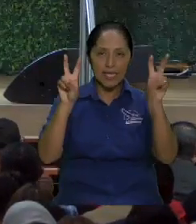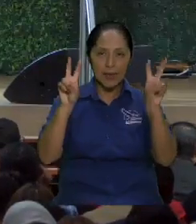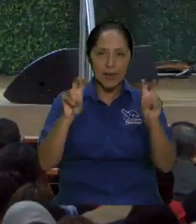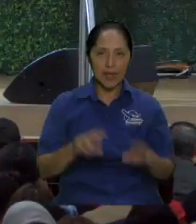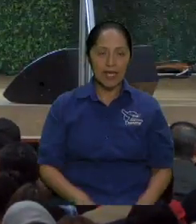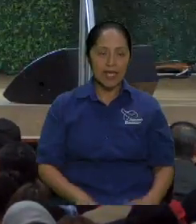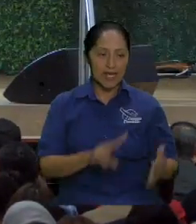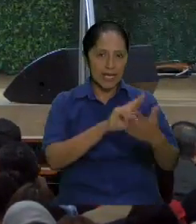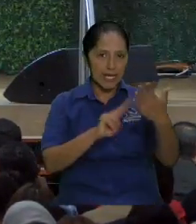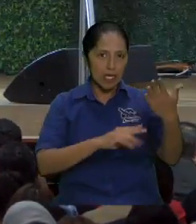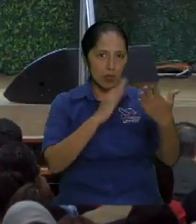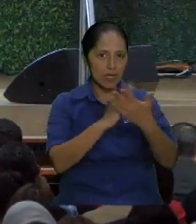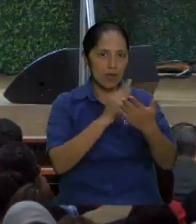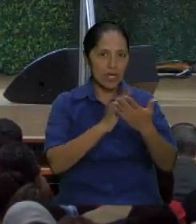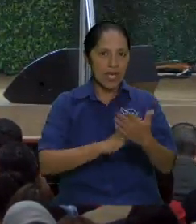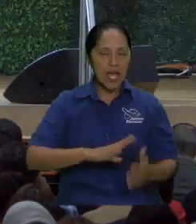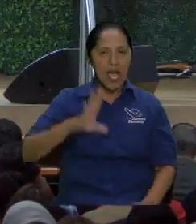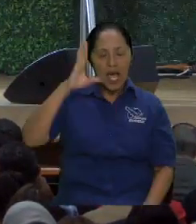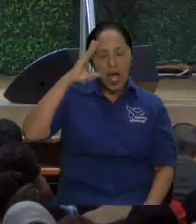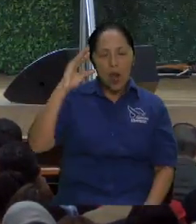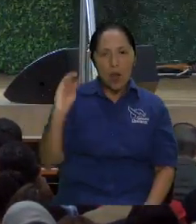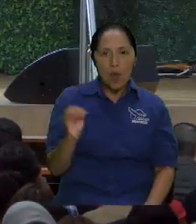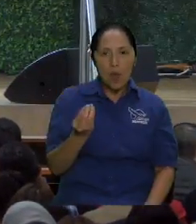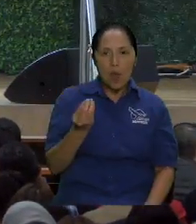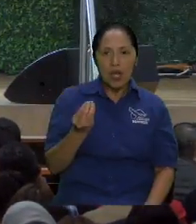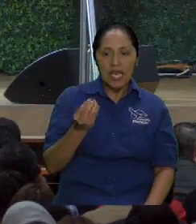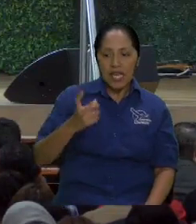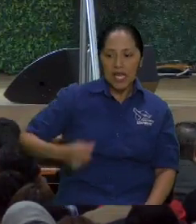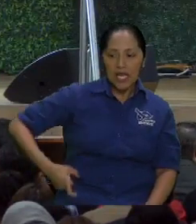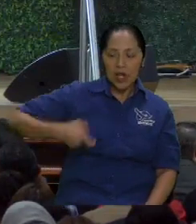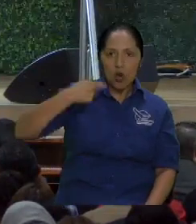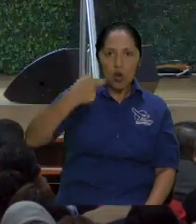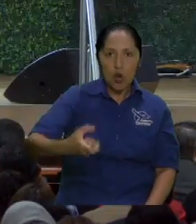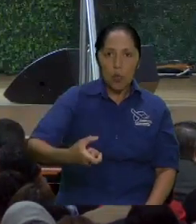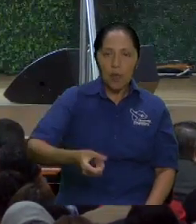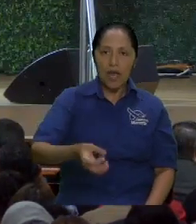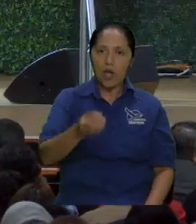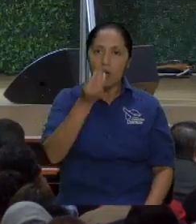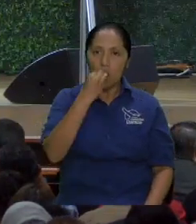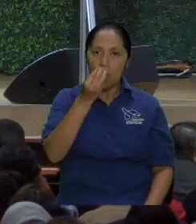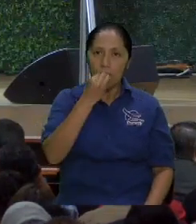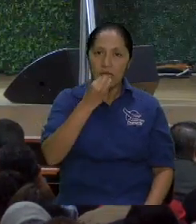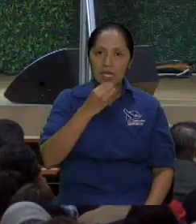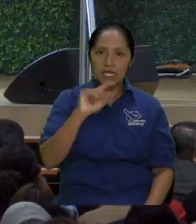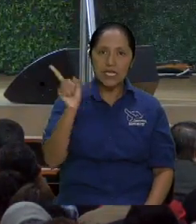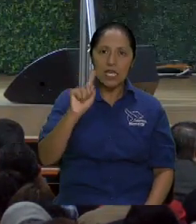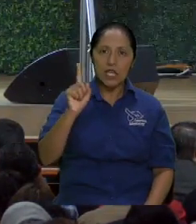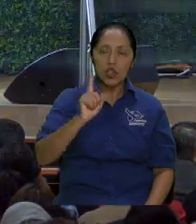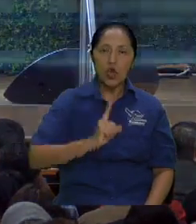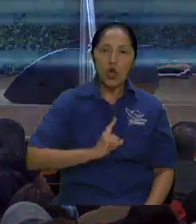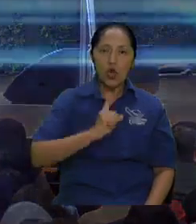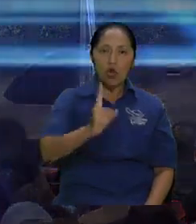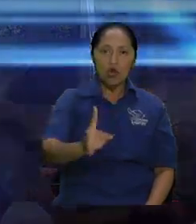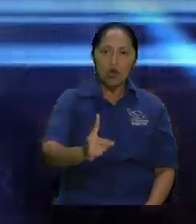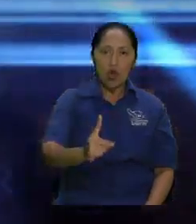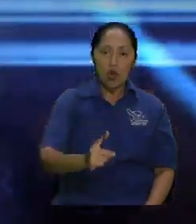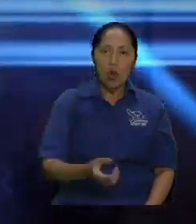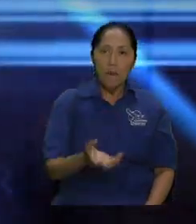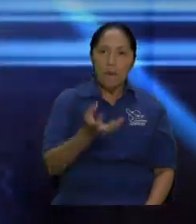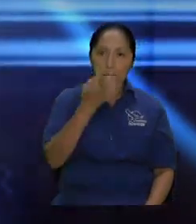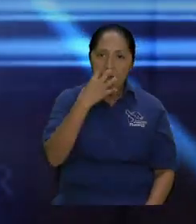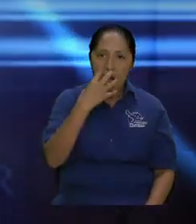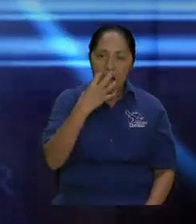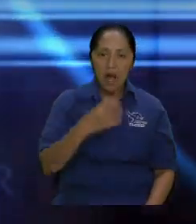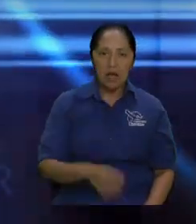gastáis dinero en lo que no es pan y vuestro salario en lo que no sacia? Escuchadme atentamente y comed lo que es